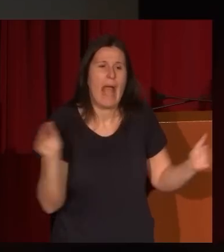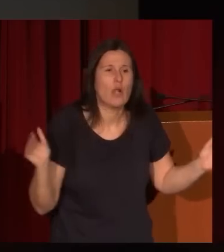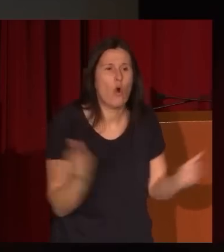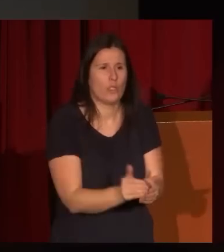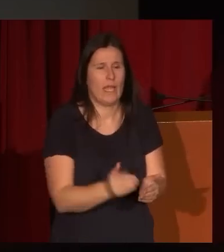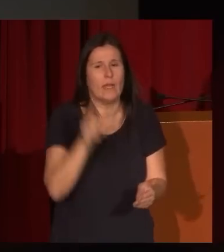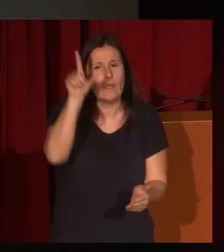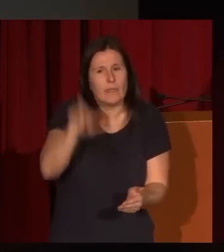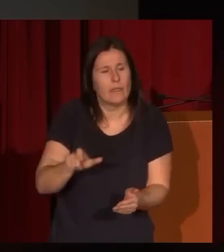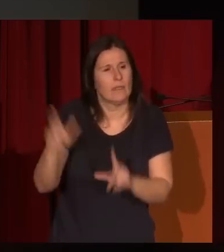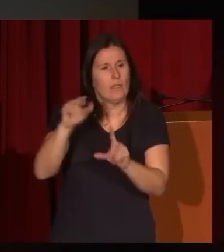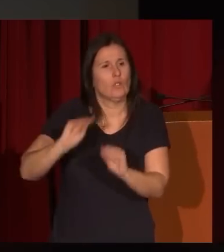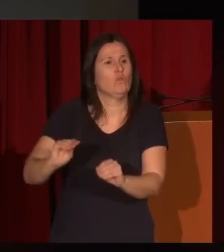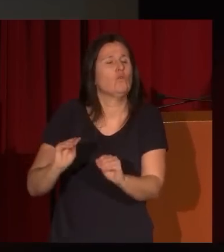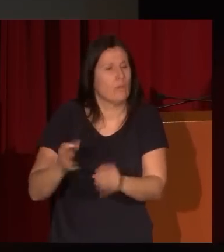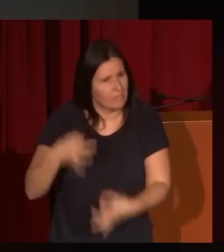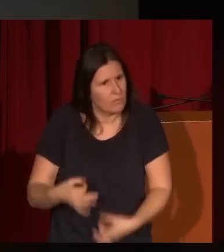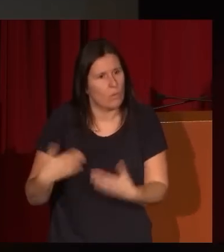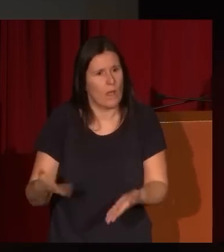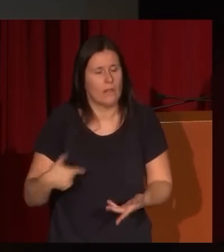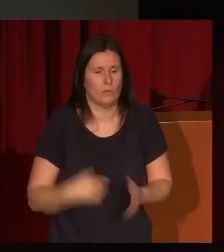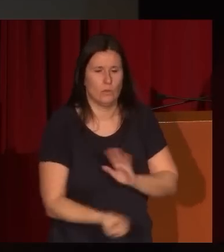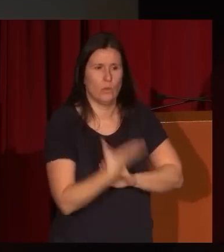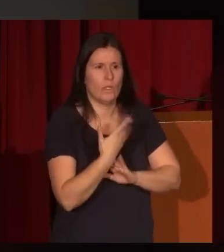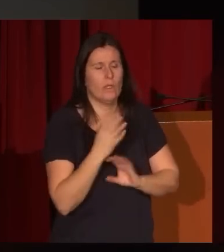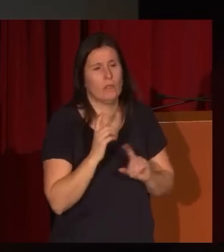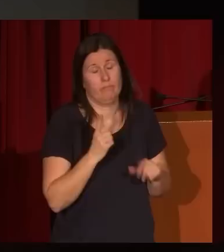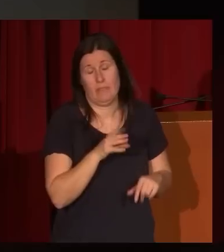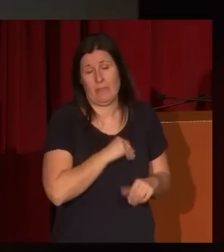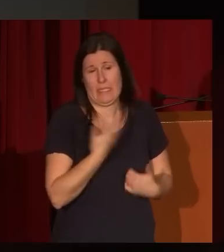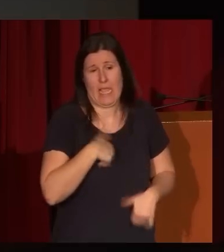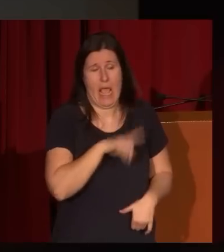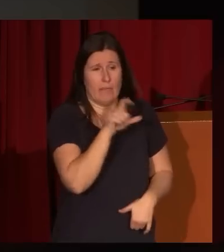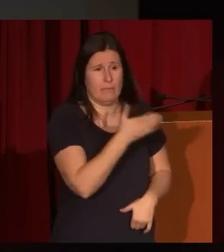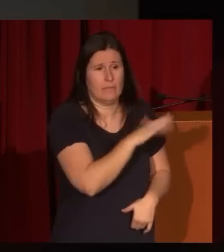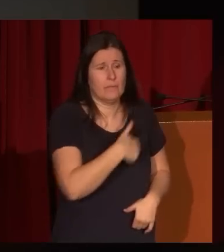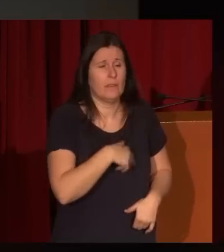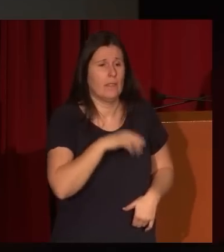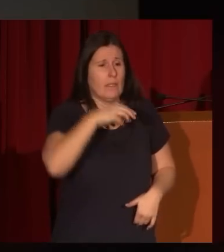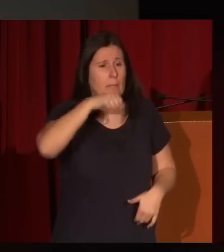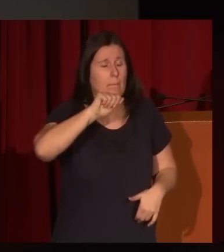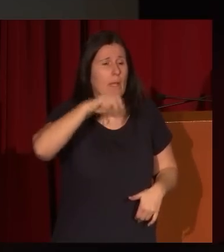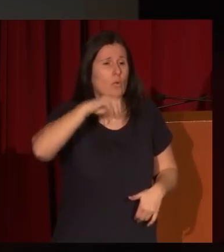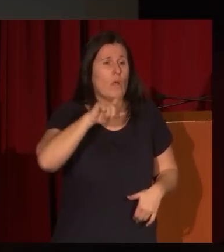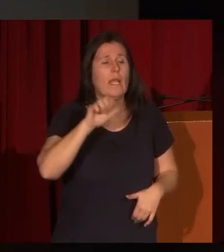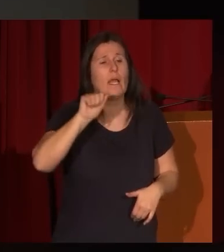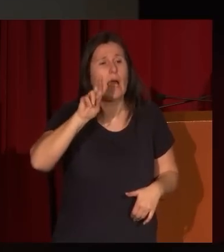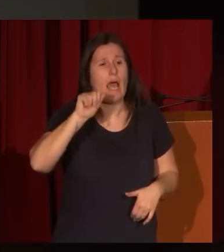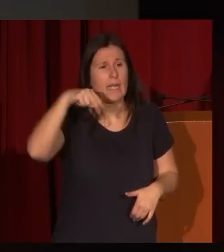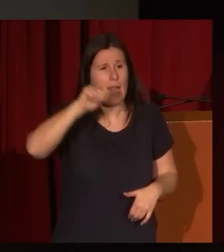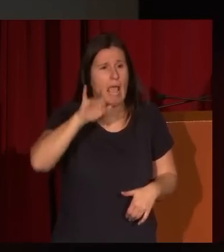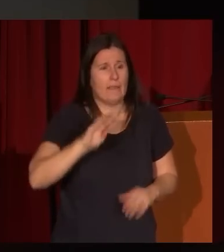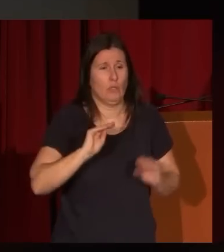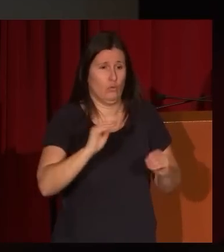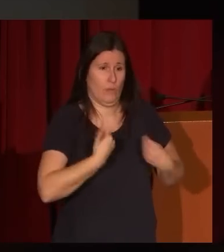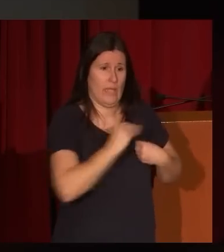figura de Eugenio Lucas surge con la obra de, lamentablemente desaparecido, José Manuel Arnaiz, sobre Eugenio Lucas, su vida y su obra, en